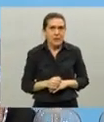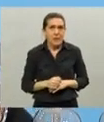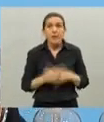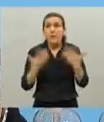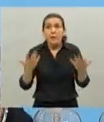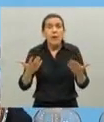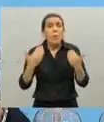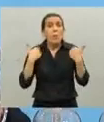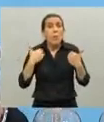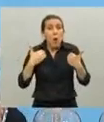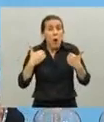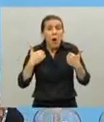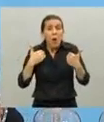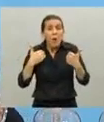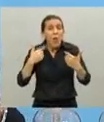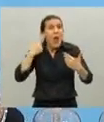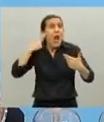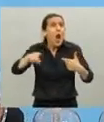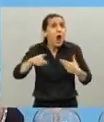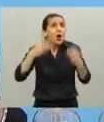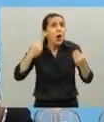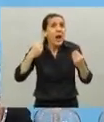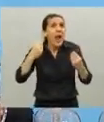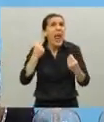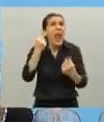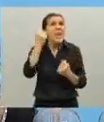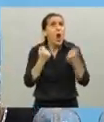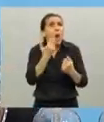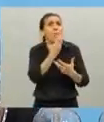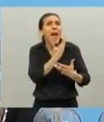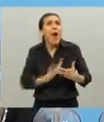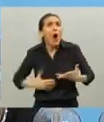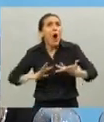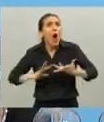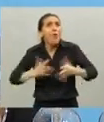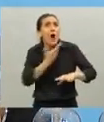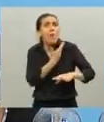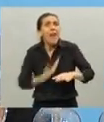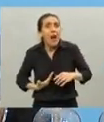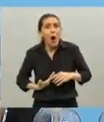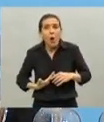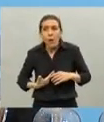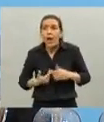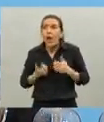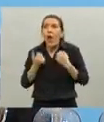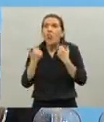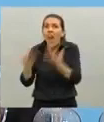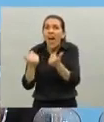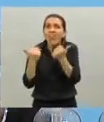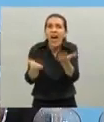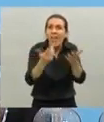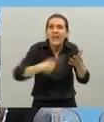donde podamos garantizar un modelo que desarrolle al país y que dé trabajo